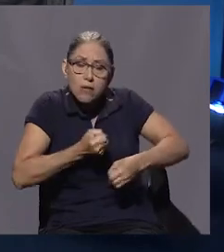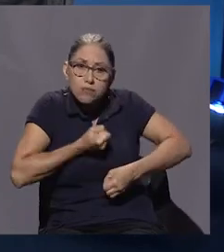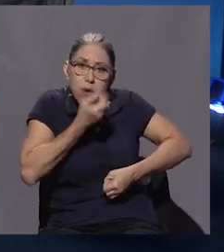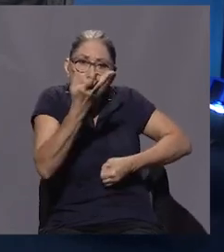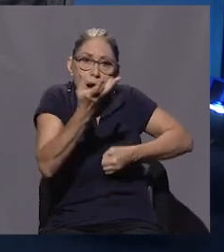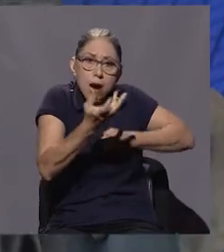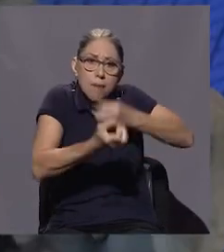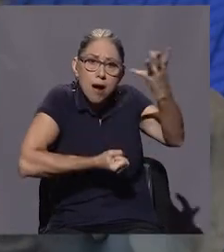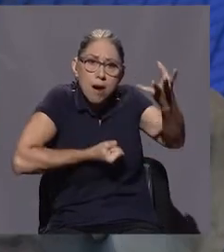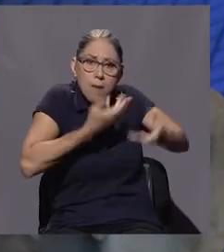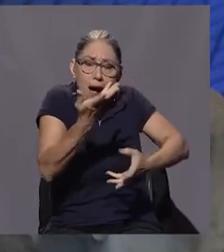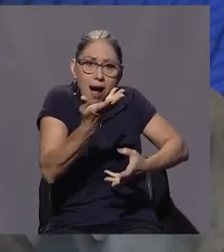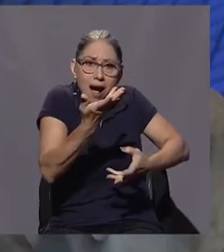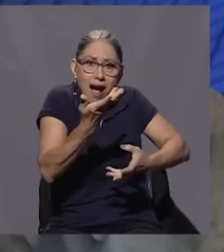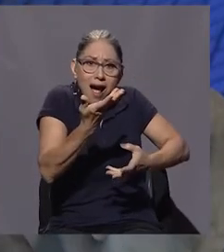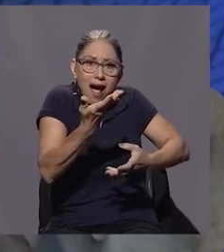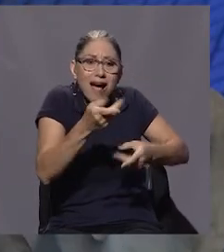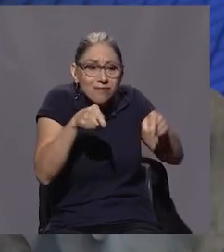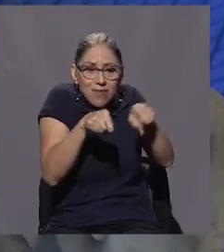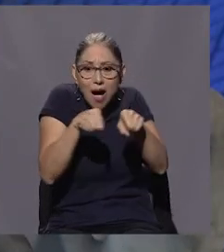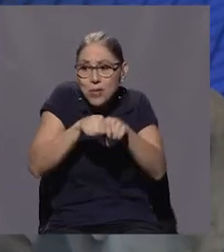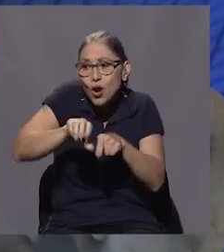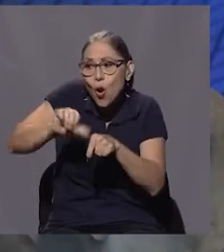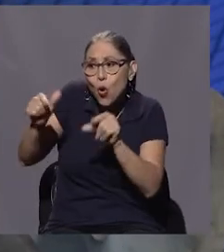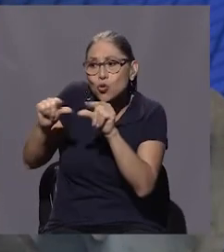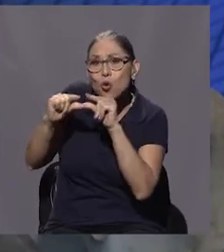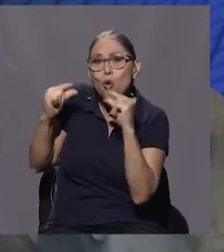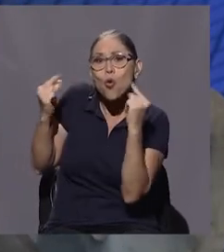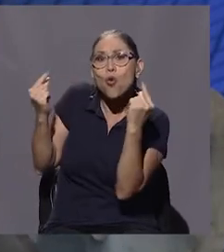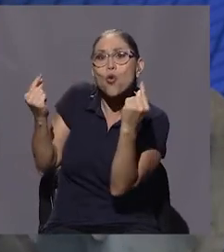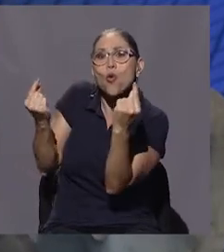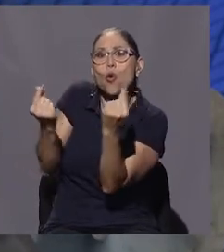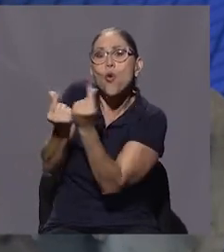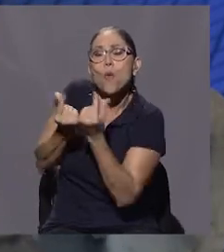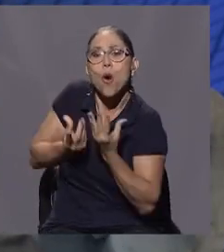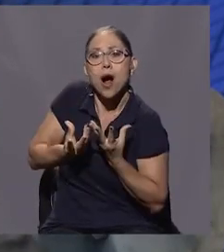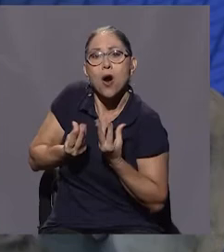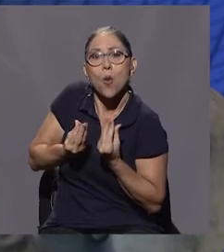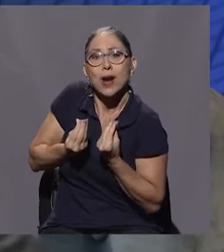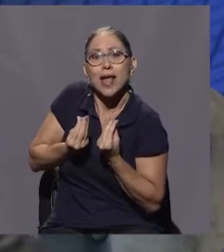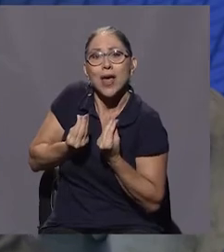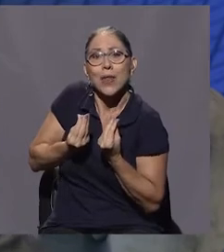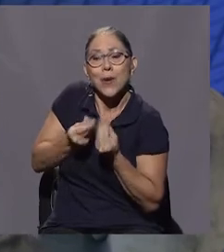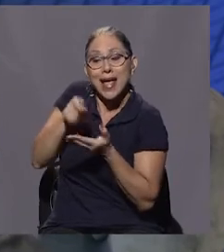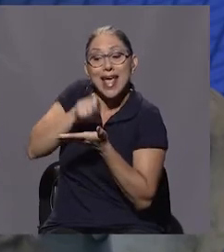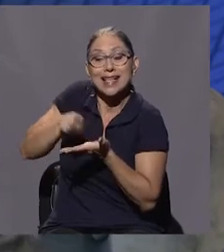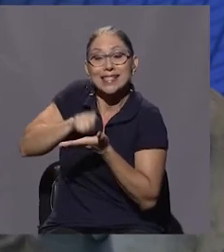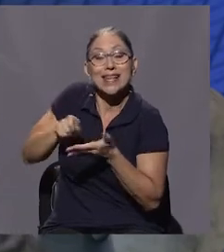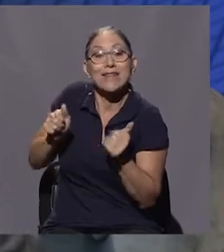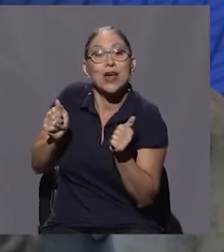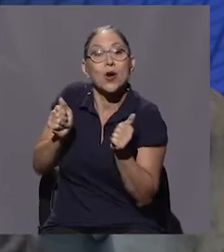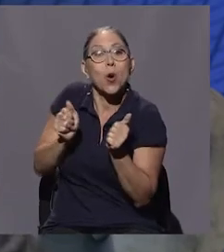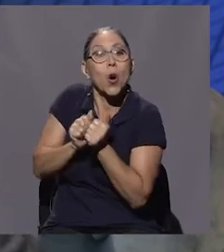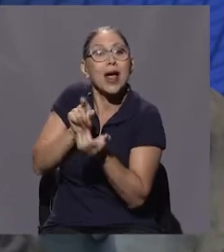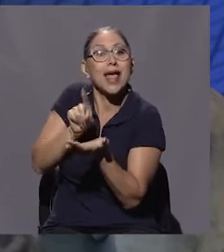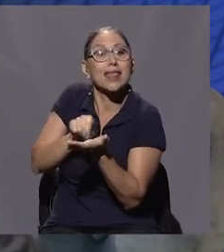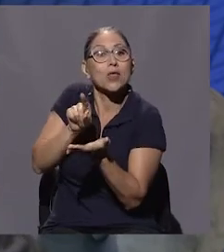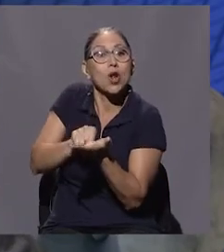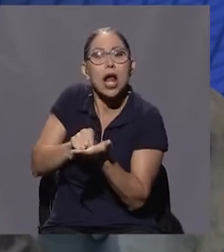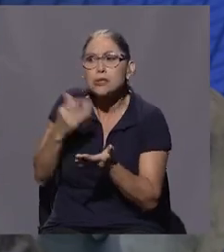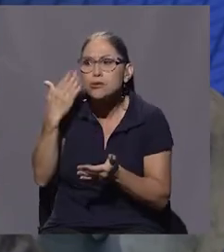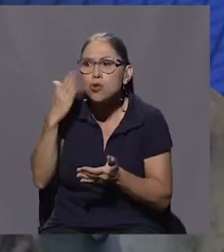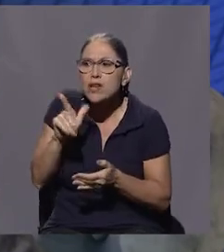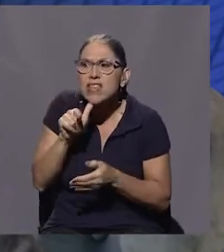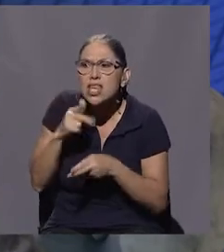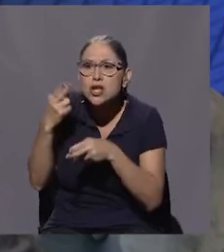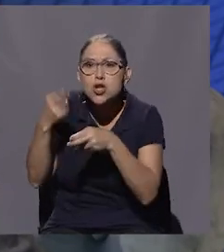su pensamiento, hay un grupo acobardado que escribe a través de editoriales sin que la gente sepa quién es. Eso